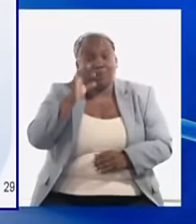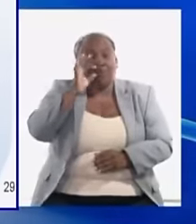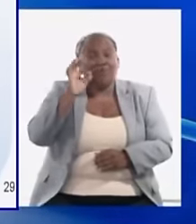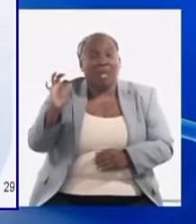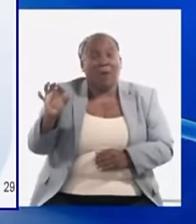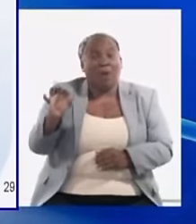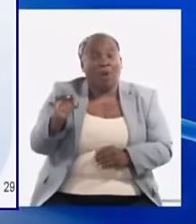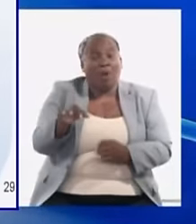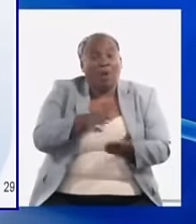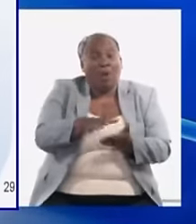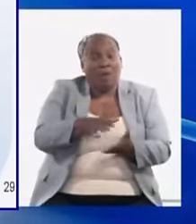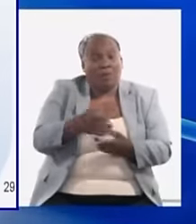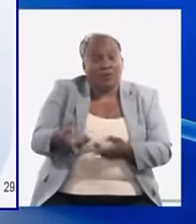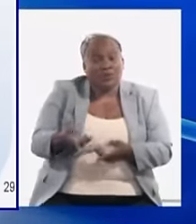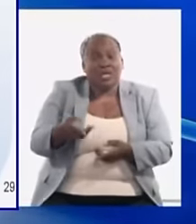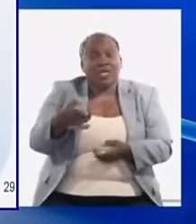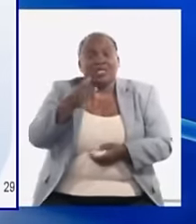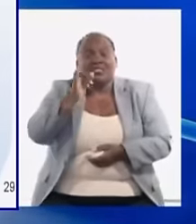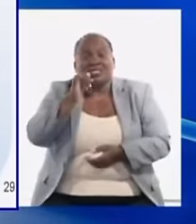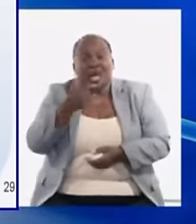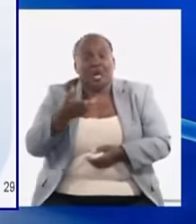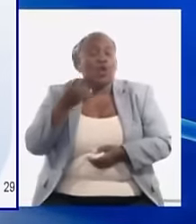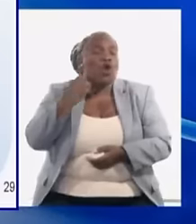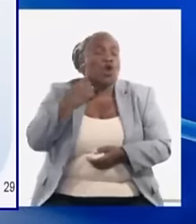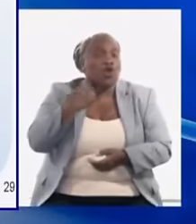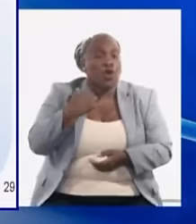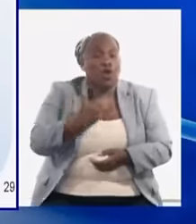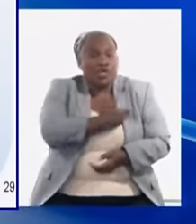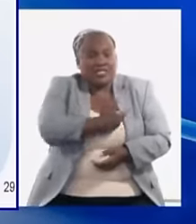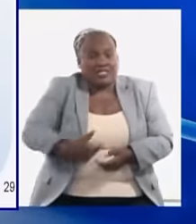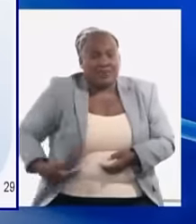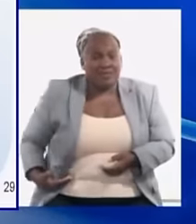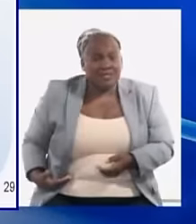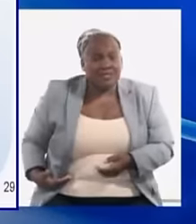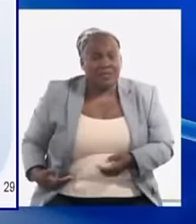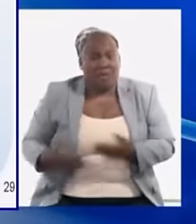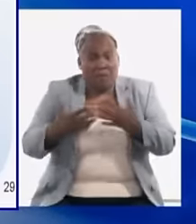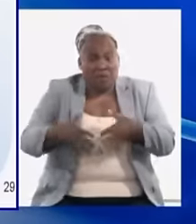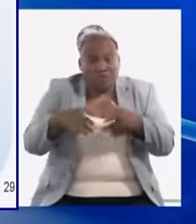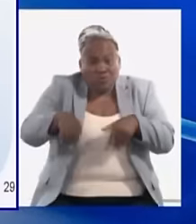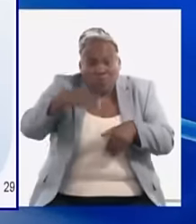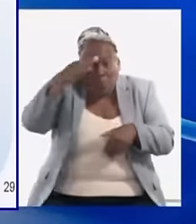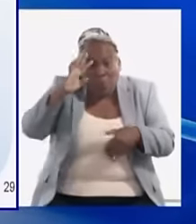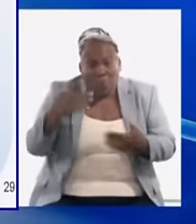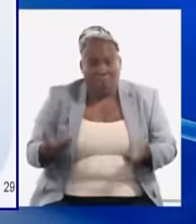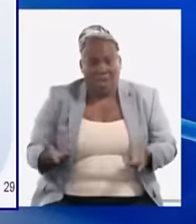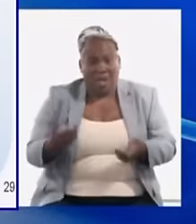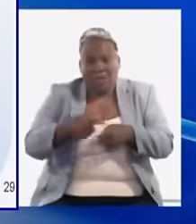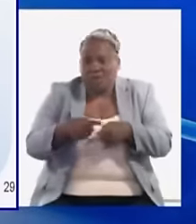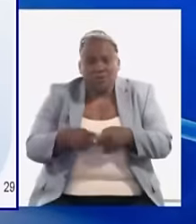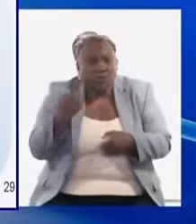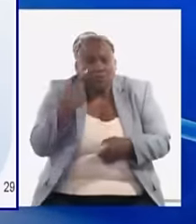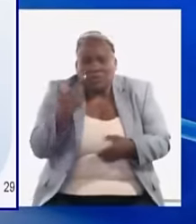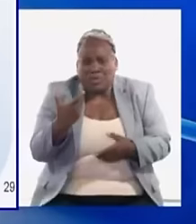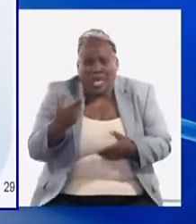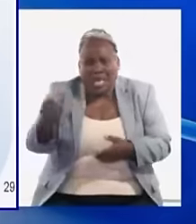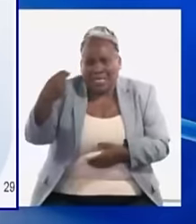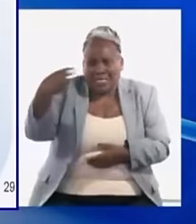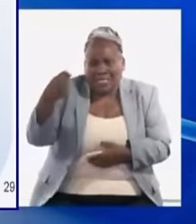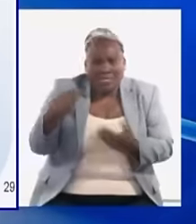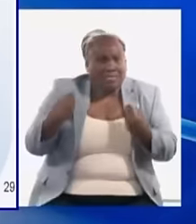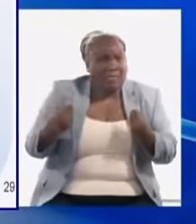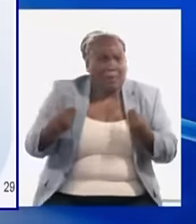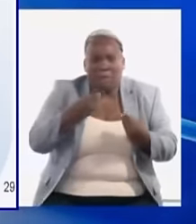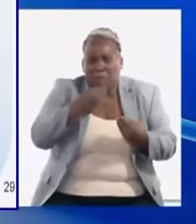produce en este país los cigarros el ron la cerveza entre otros que no son imprescindibles y que pudiéramos